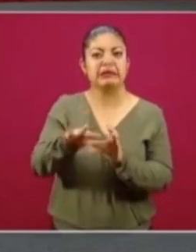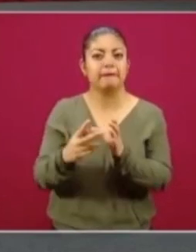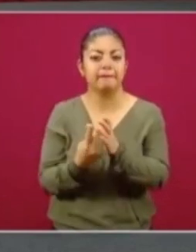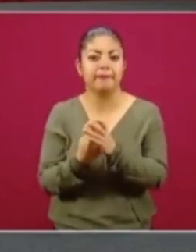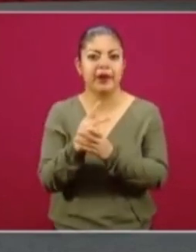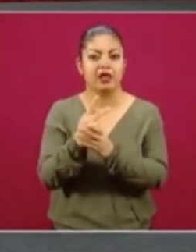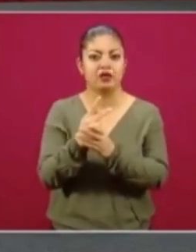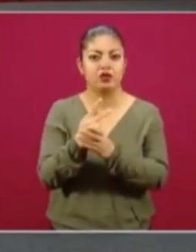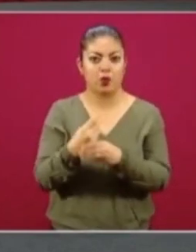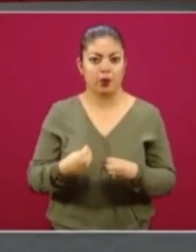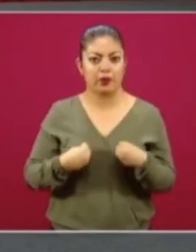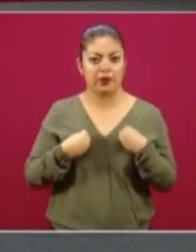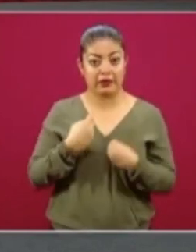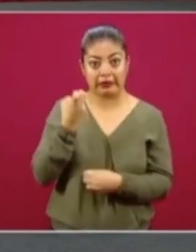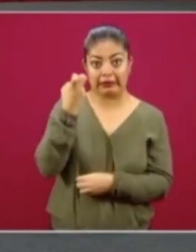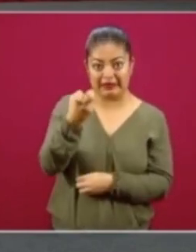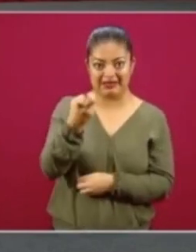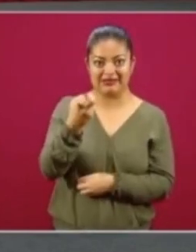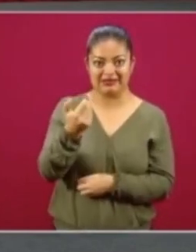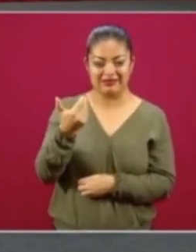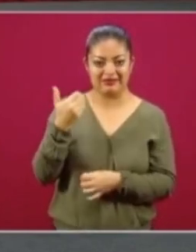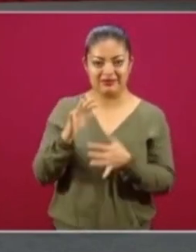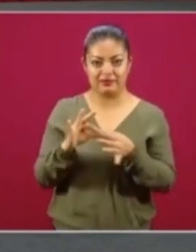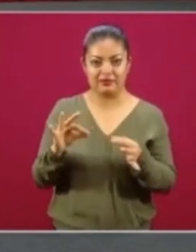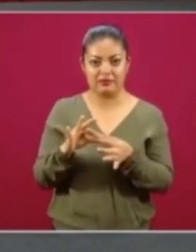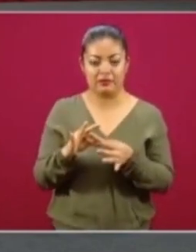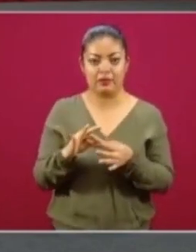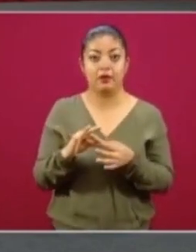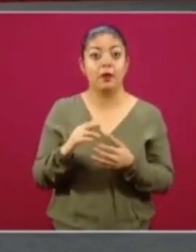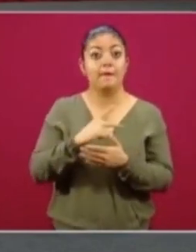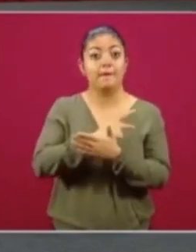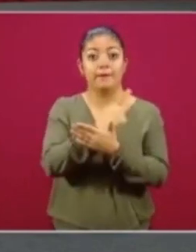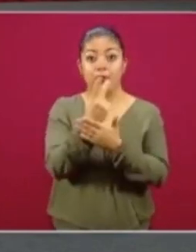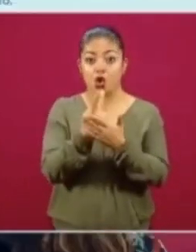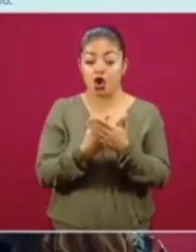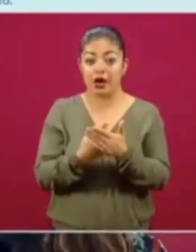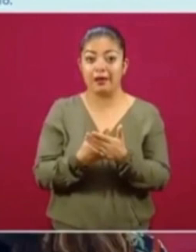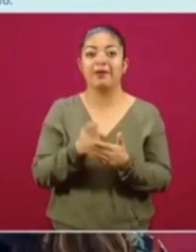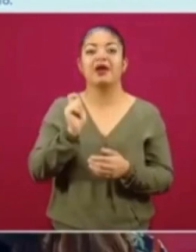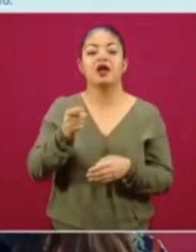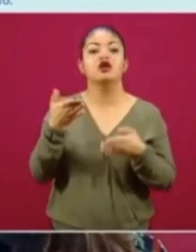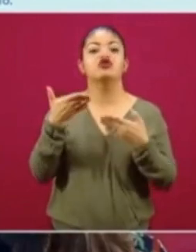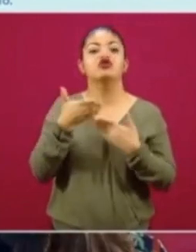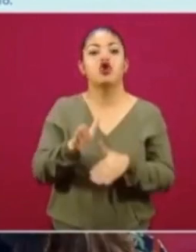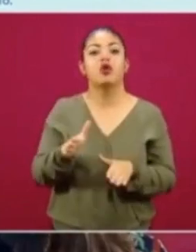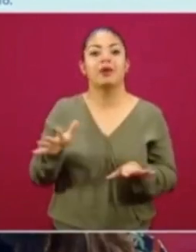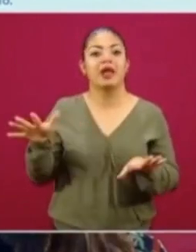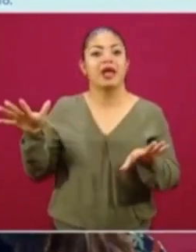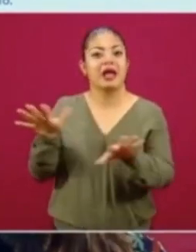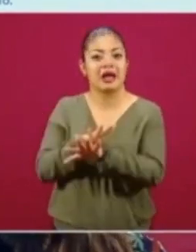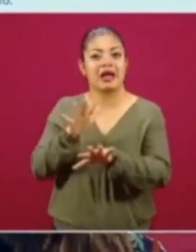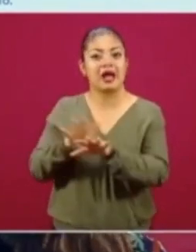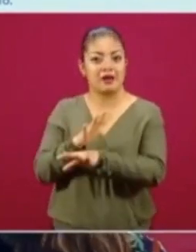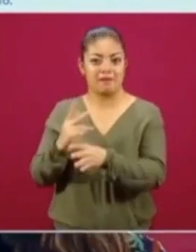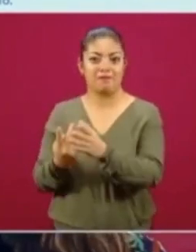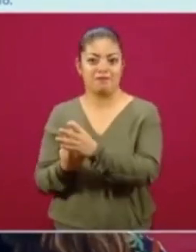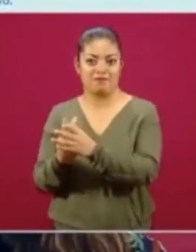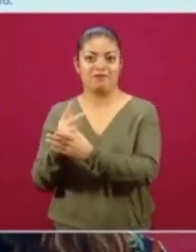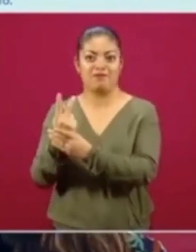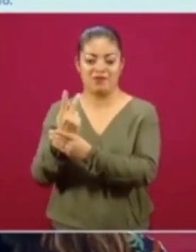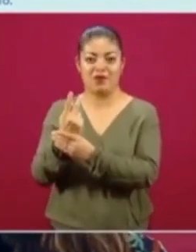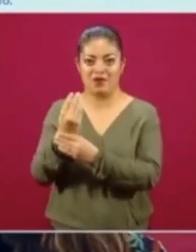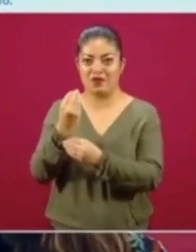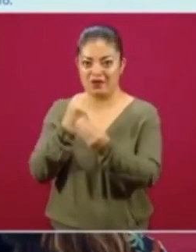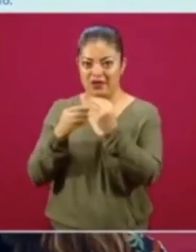Esto es lo que es Sembrando Vida, es el programa más grande de reforestación social. Y aquí sí me gustaría aclarar,